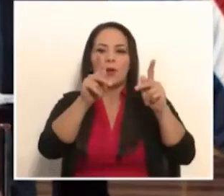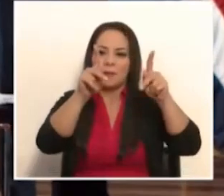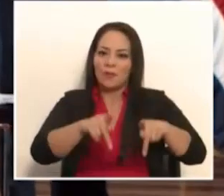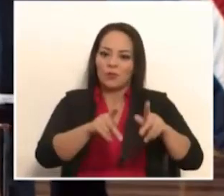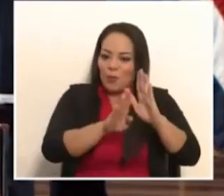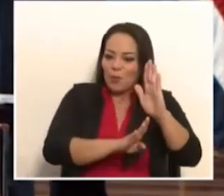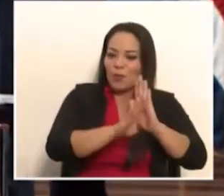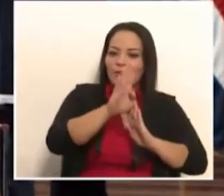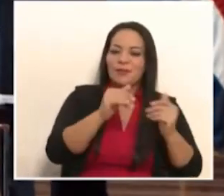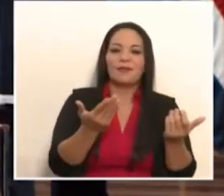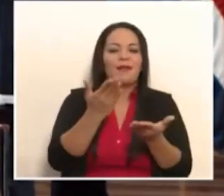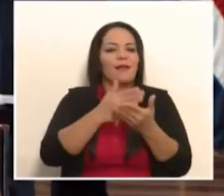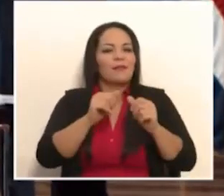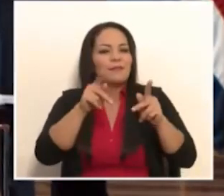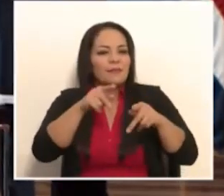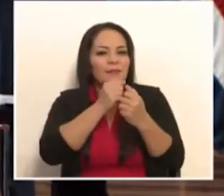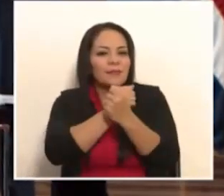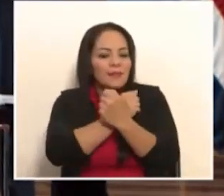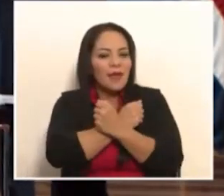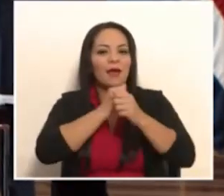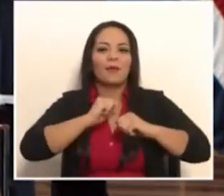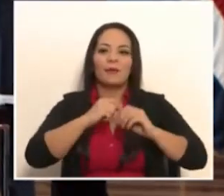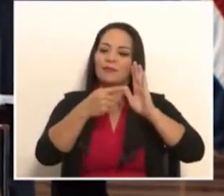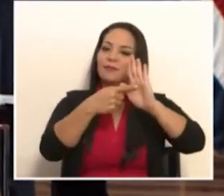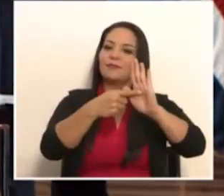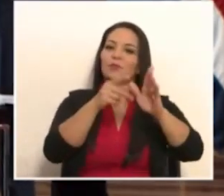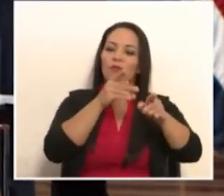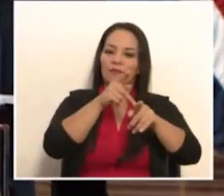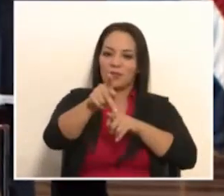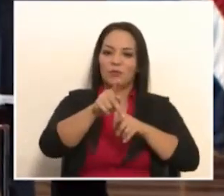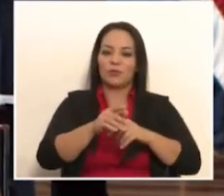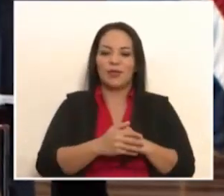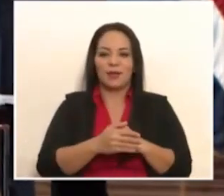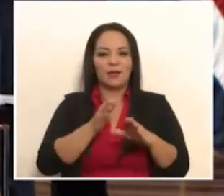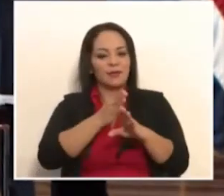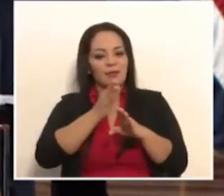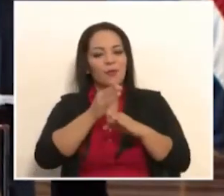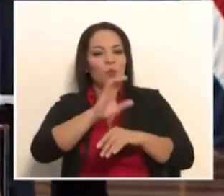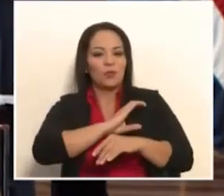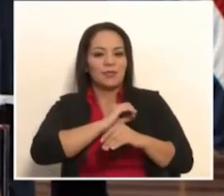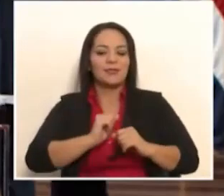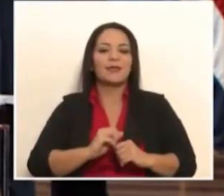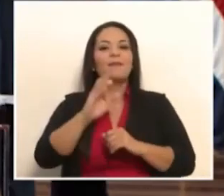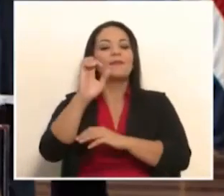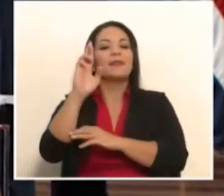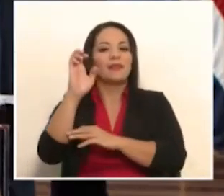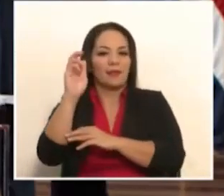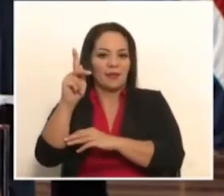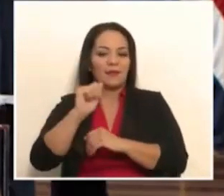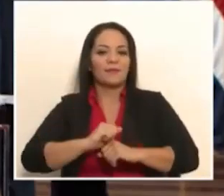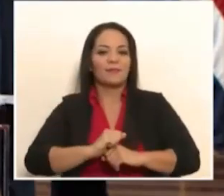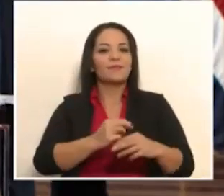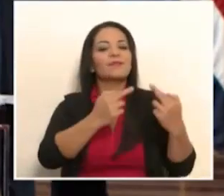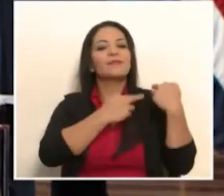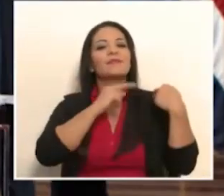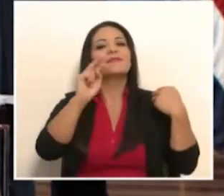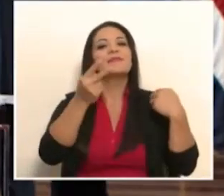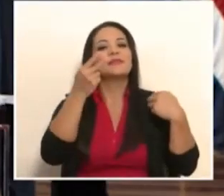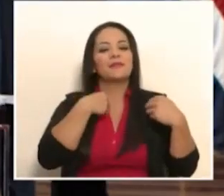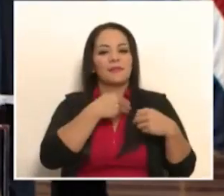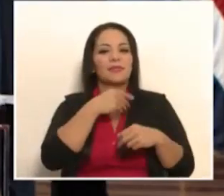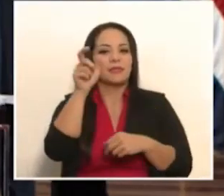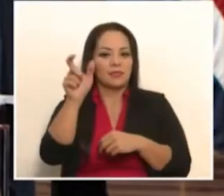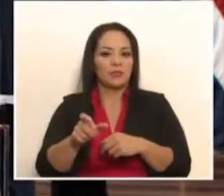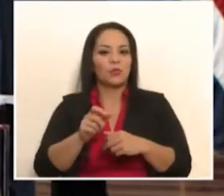ama y se proyecta profesionalmente en su carrera de policía. Y don Erick estará a cargo como viceministro, con rango de